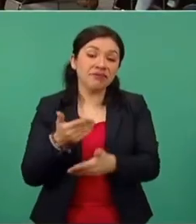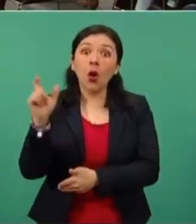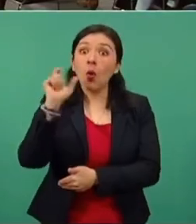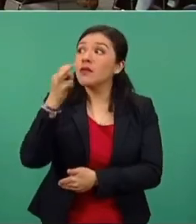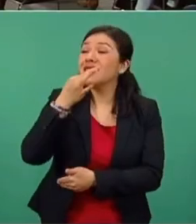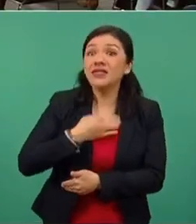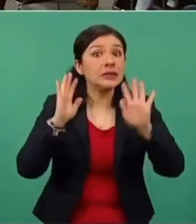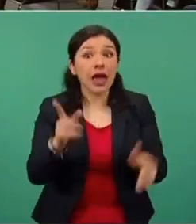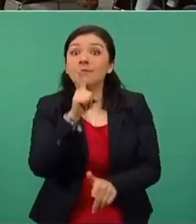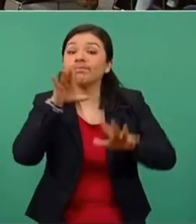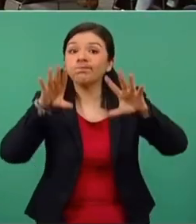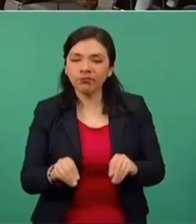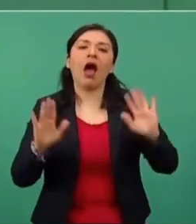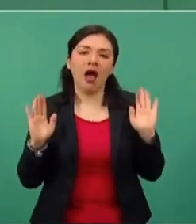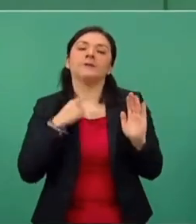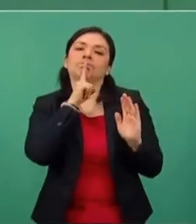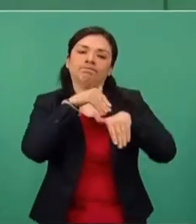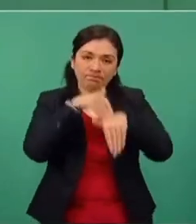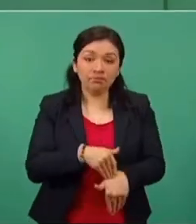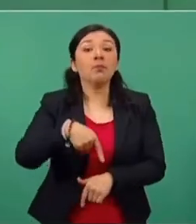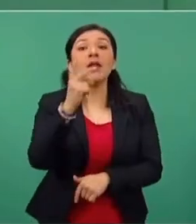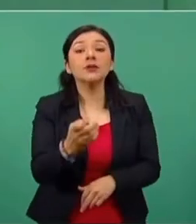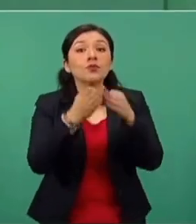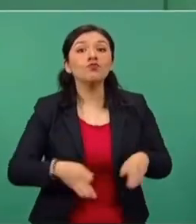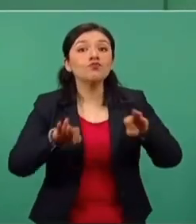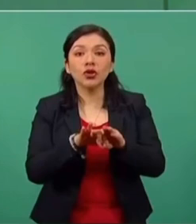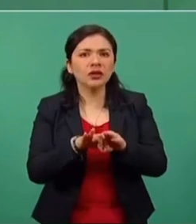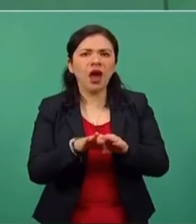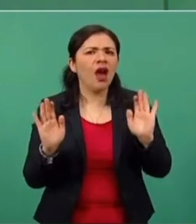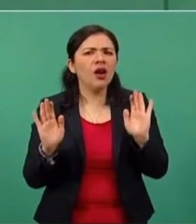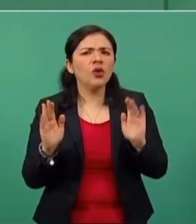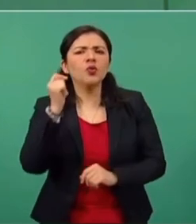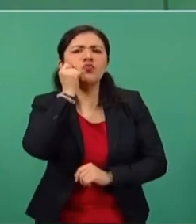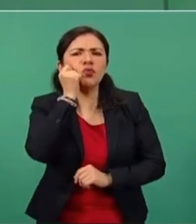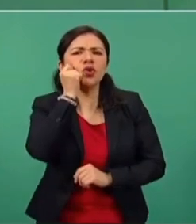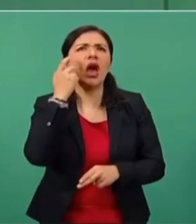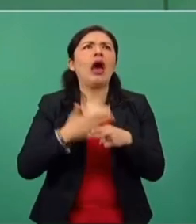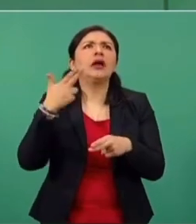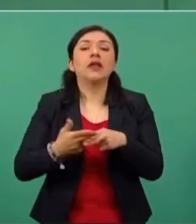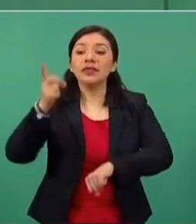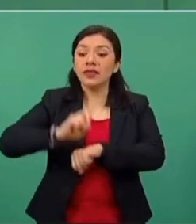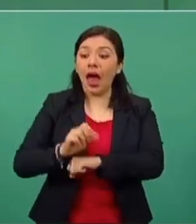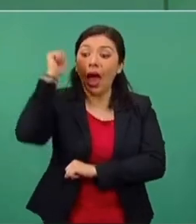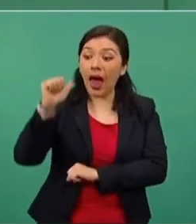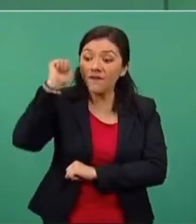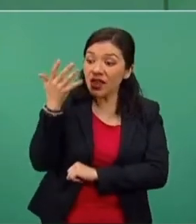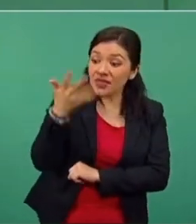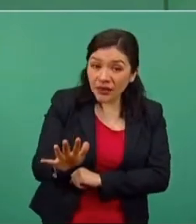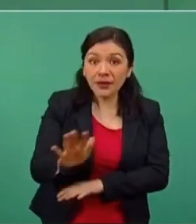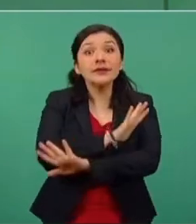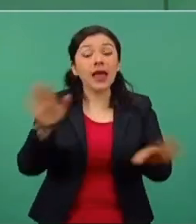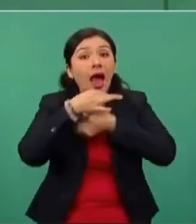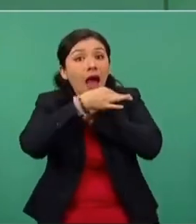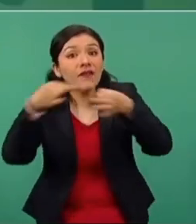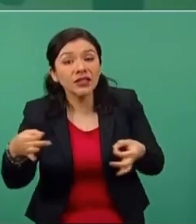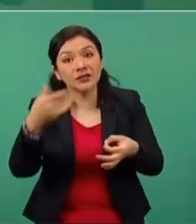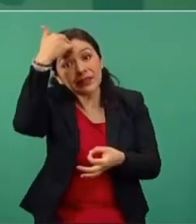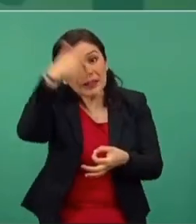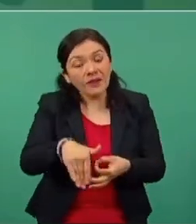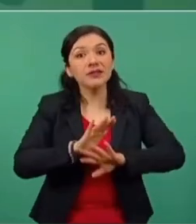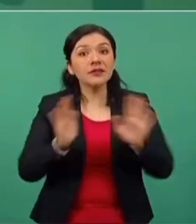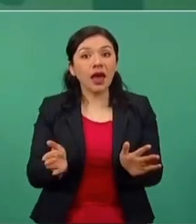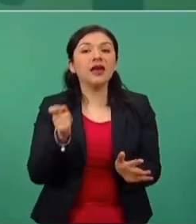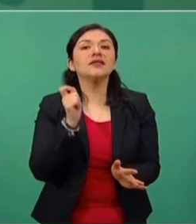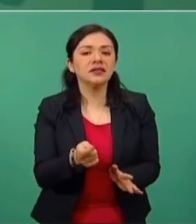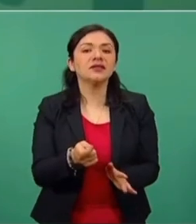Cuando ya nos digan que no se puede, ya nos quedamos callados. Pero sí es muy importante, aunque sea hasta el 10 de abril, que ya se sepa, que se